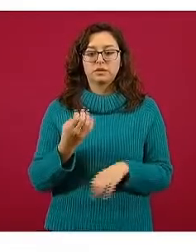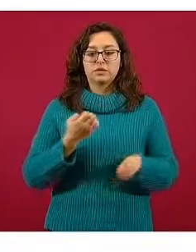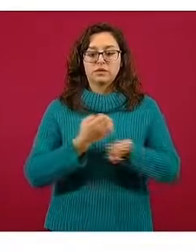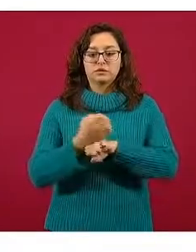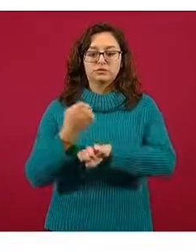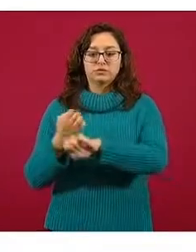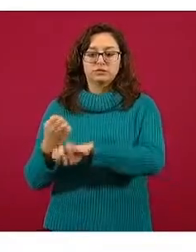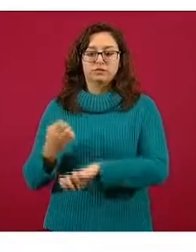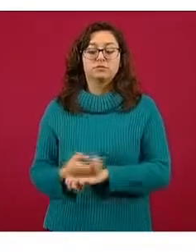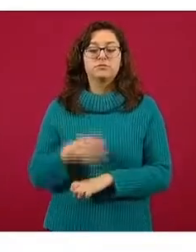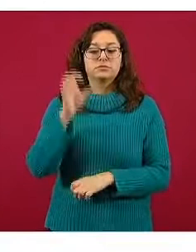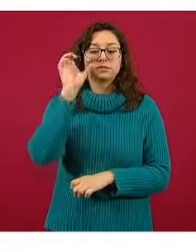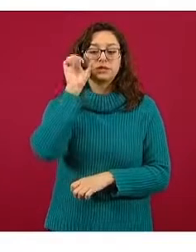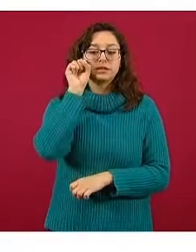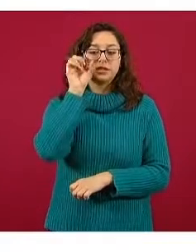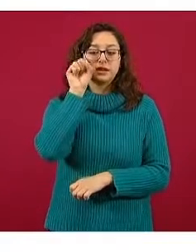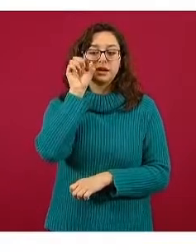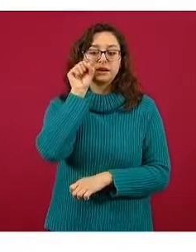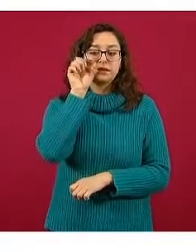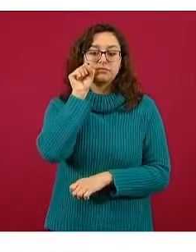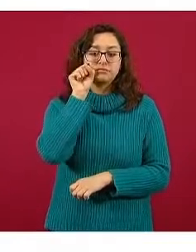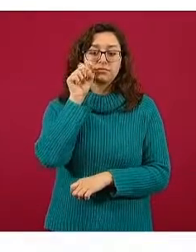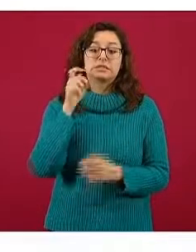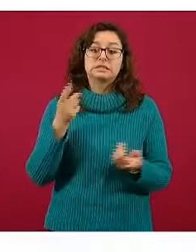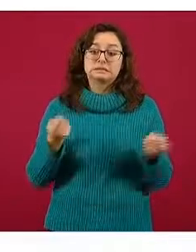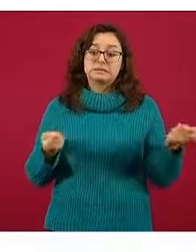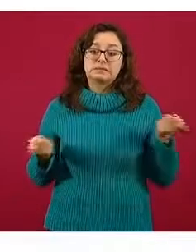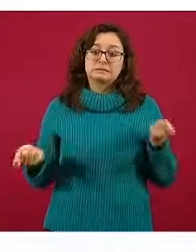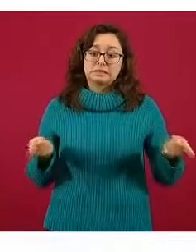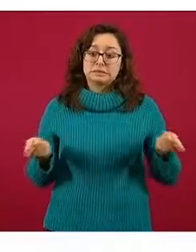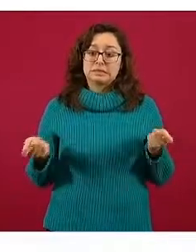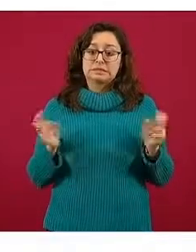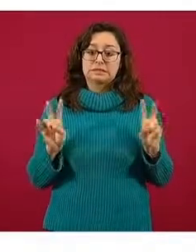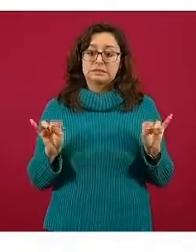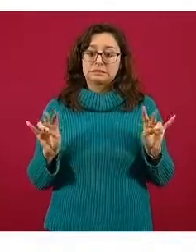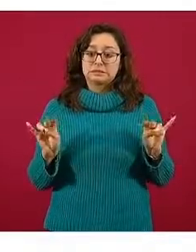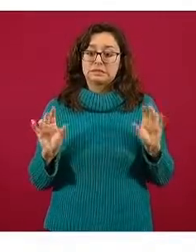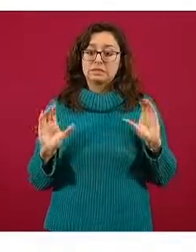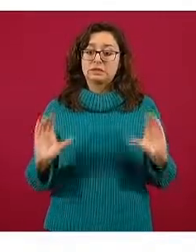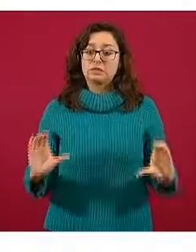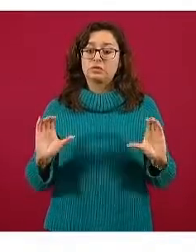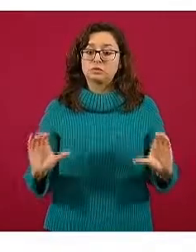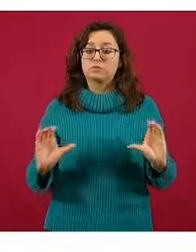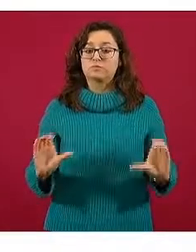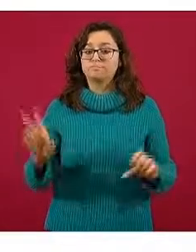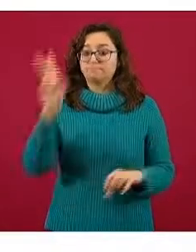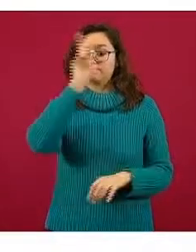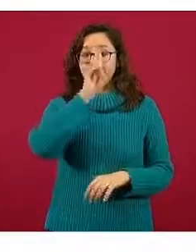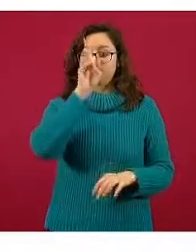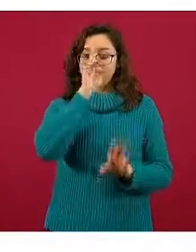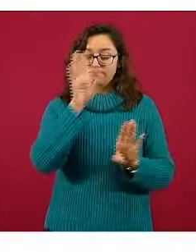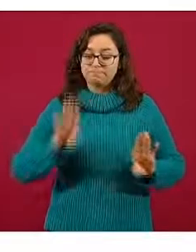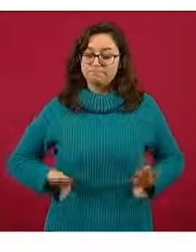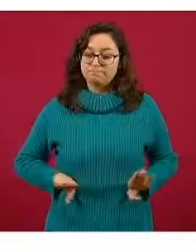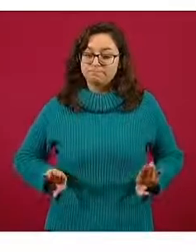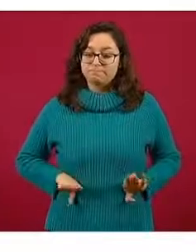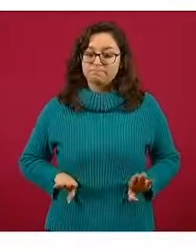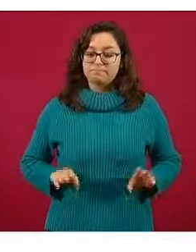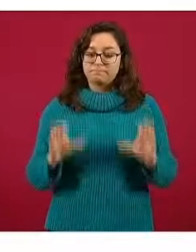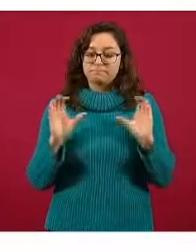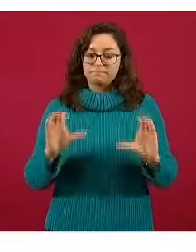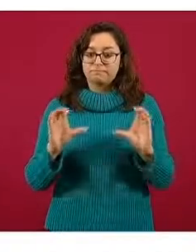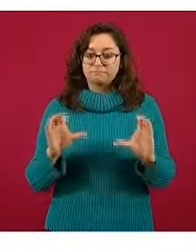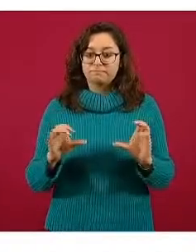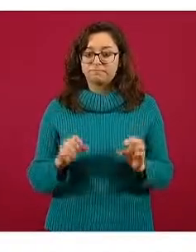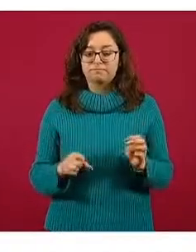riesgo alto, que es el naranja, en donde hay que manejarnos con mucha prudencia, mucha prudencia. Tres